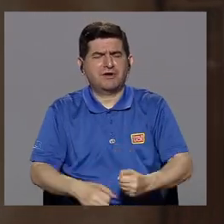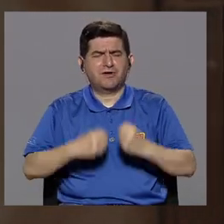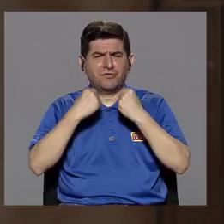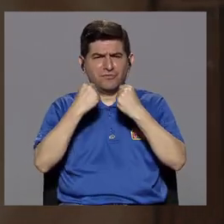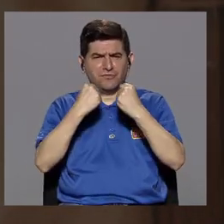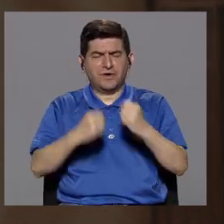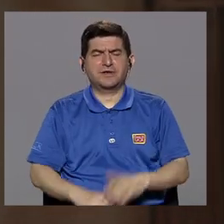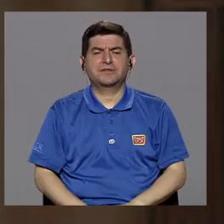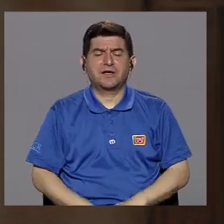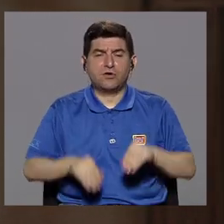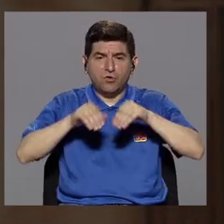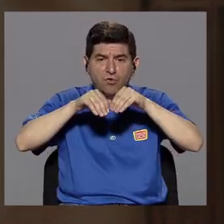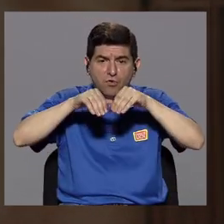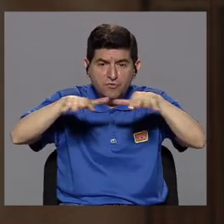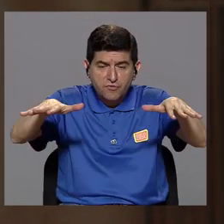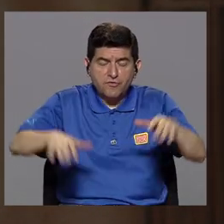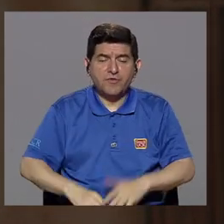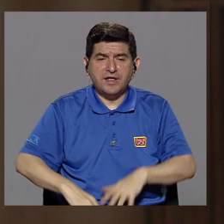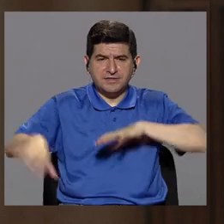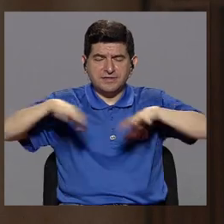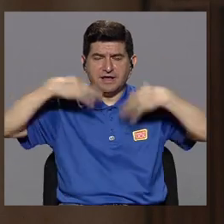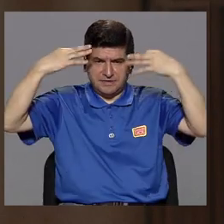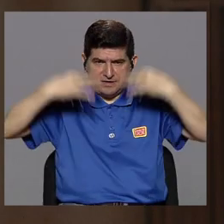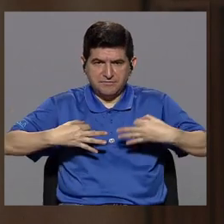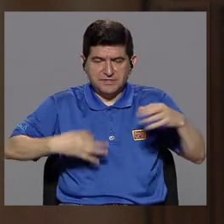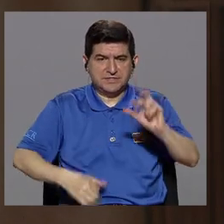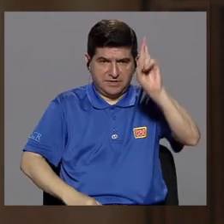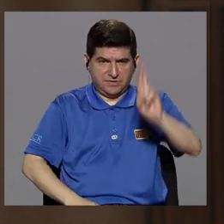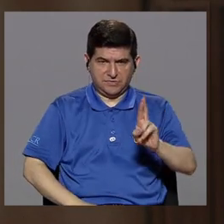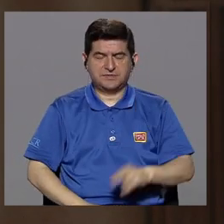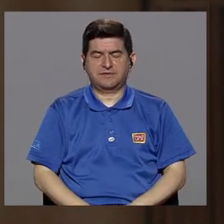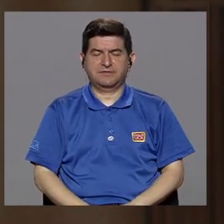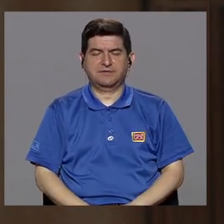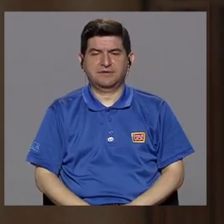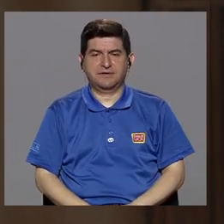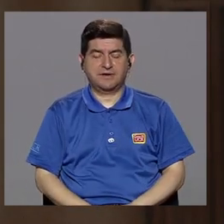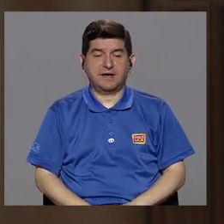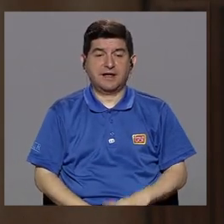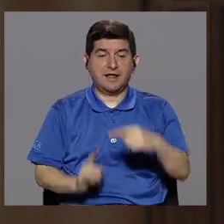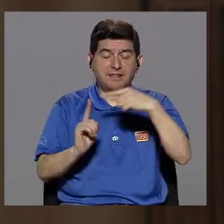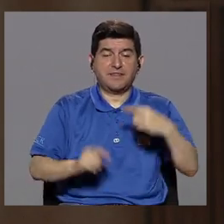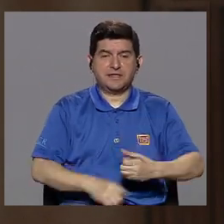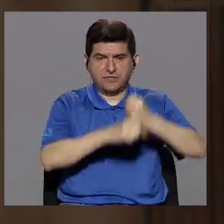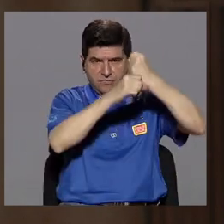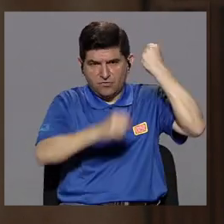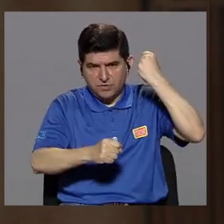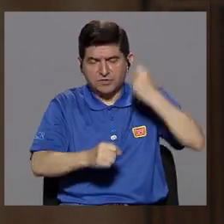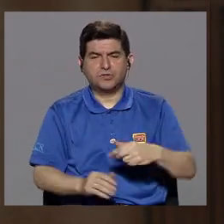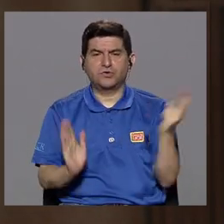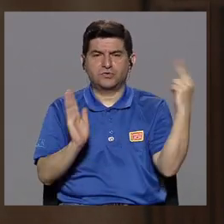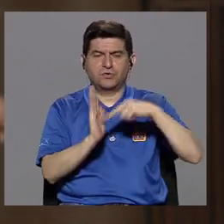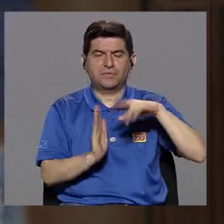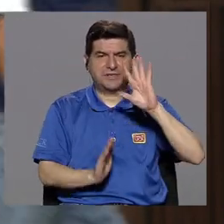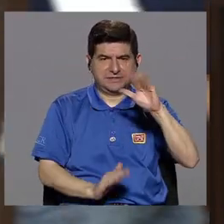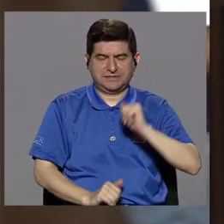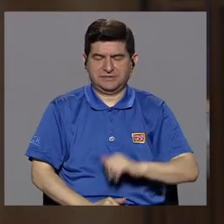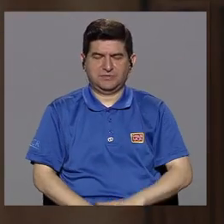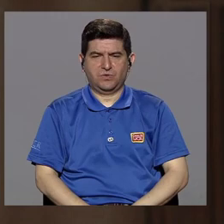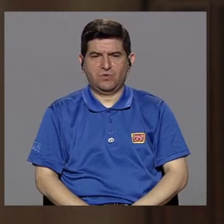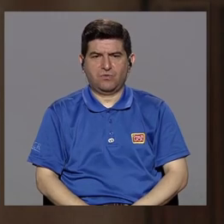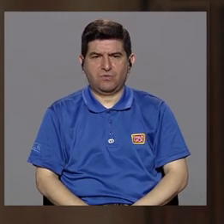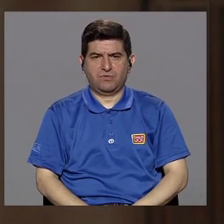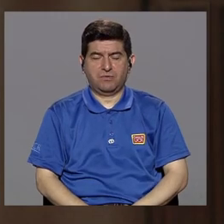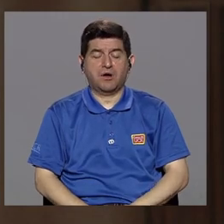de Actividad Física, la RECAFIS, la cual desde su fundación en el 2005 nos ha